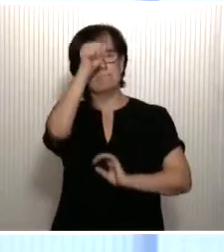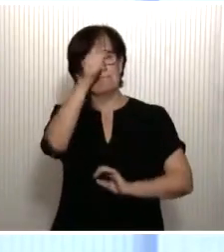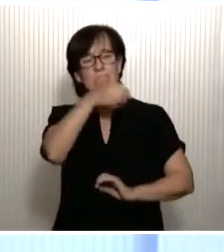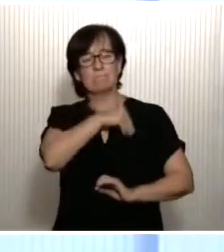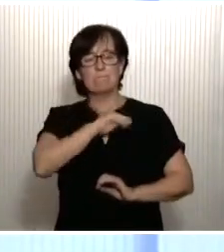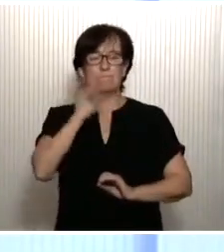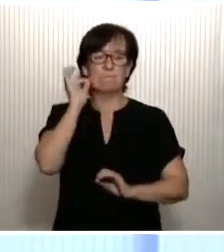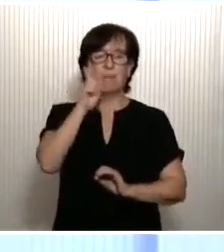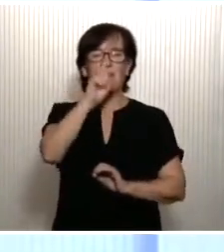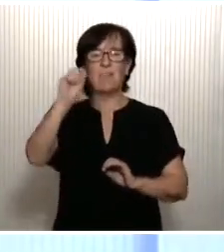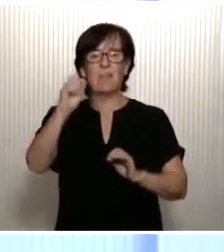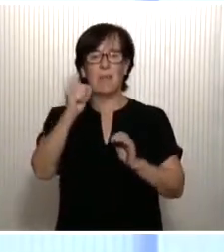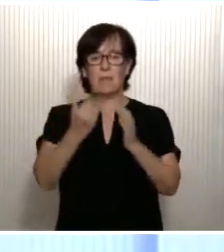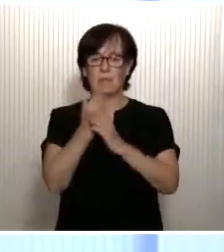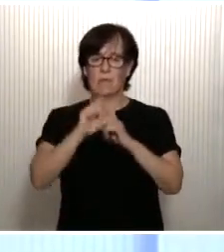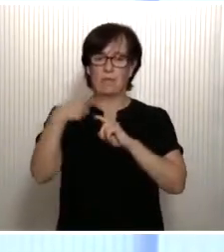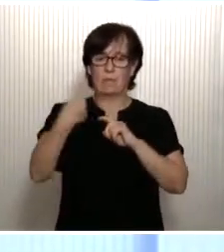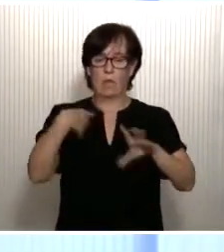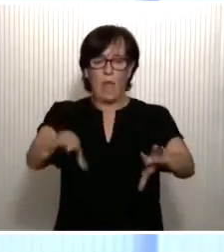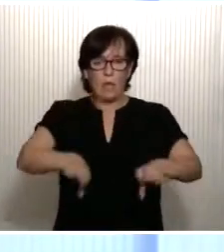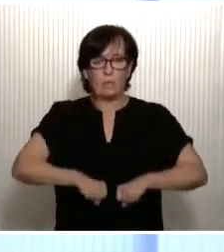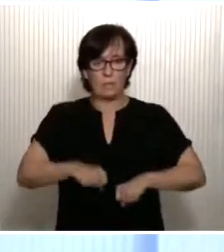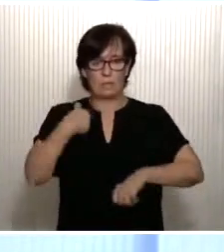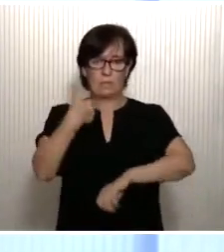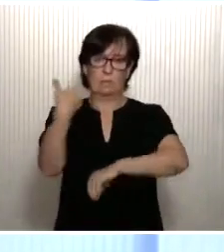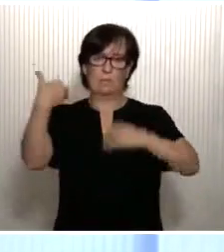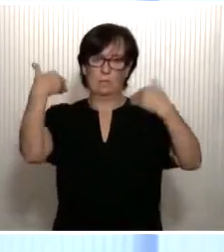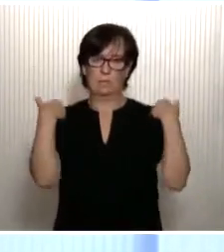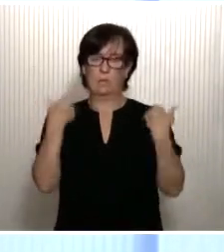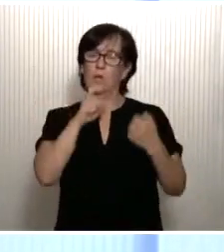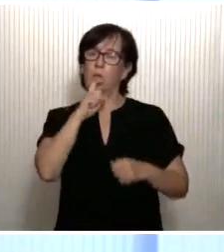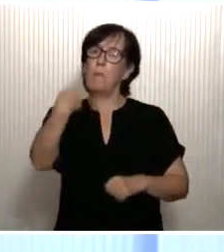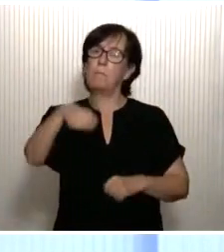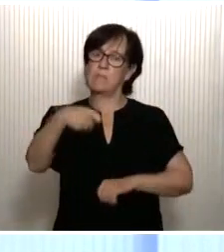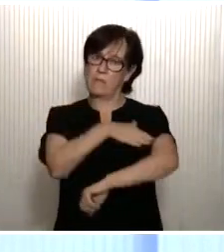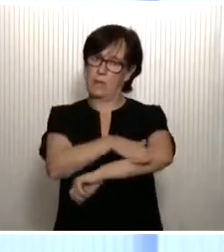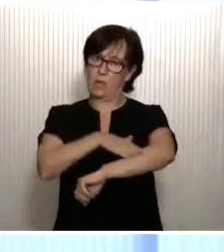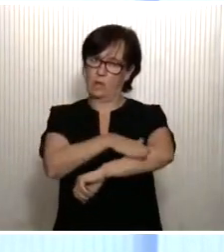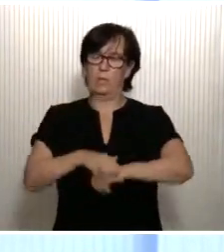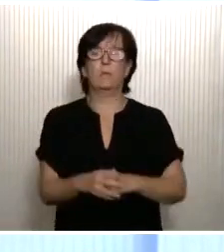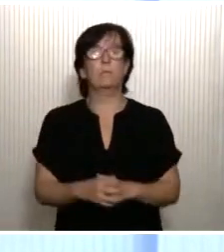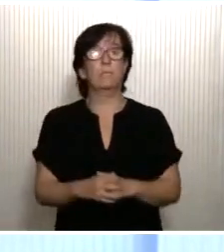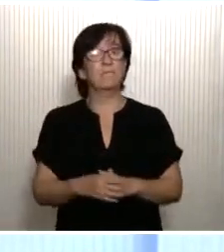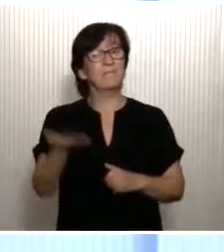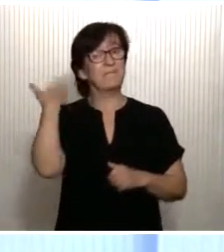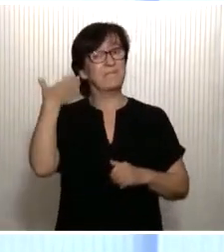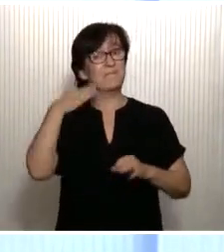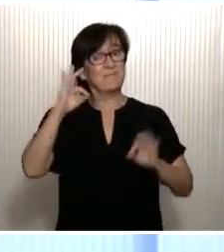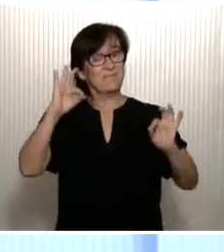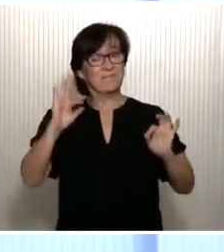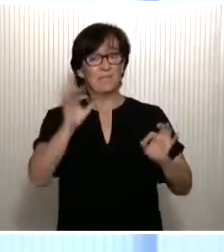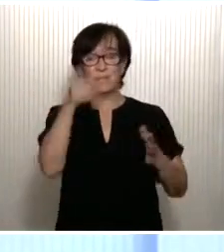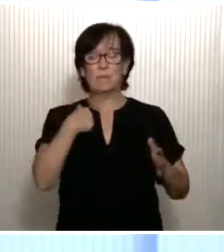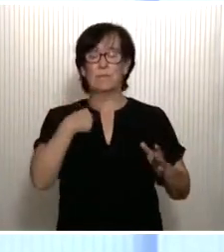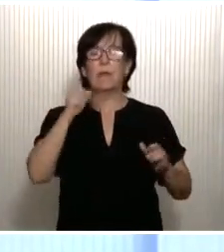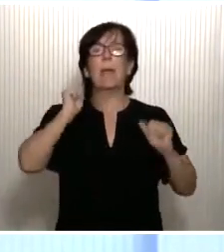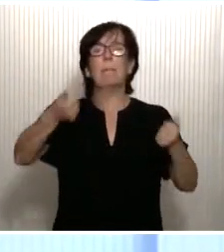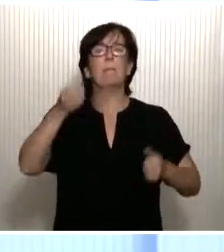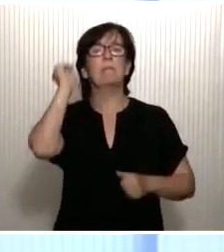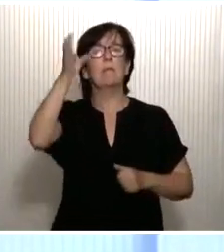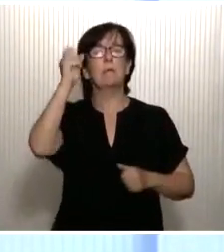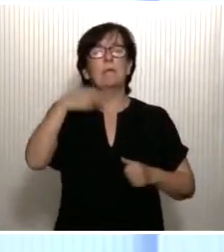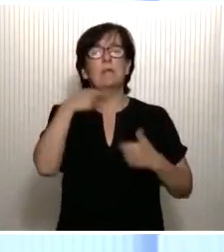cien días después de asumir la responsabilidad como presidente del Gobierno. En aquella ocasión, empecé mi intervención